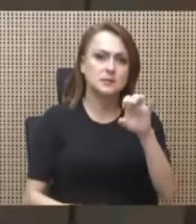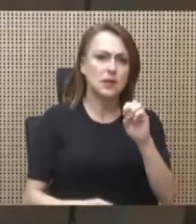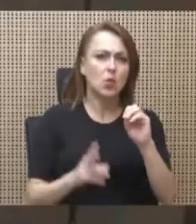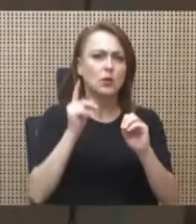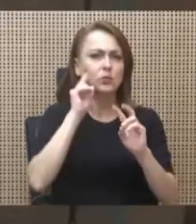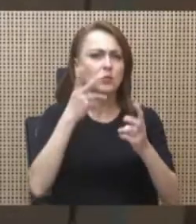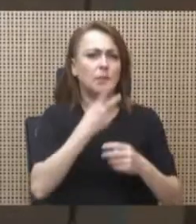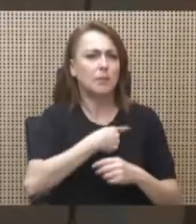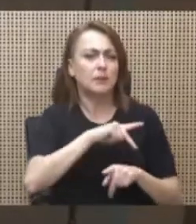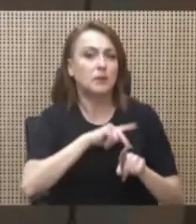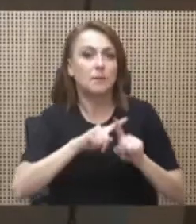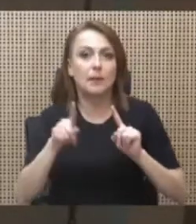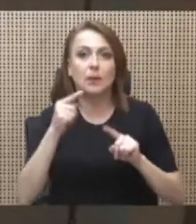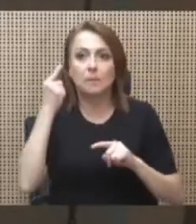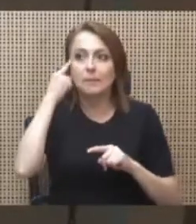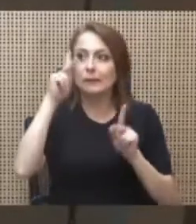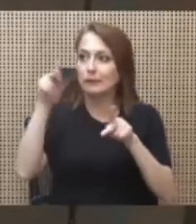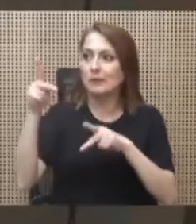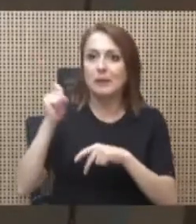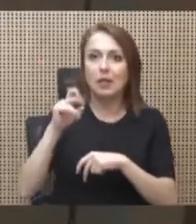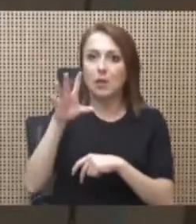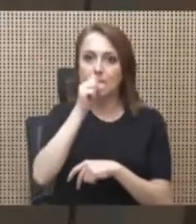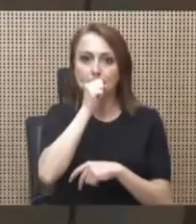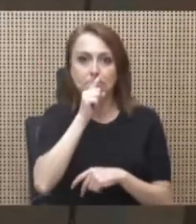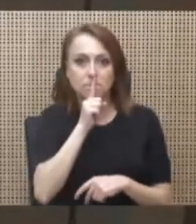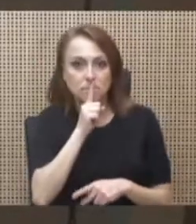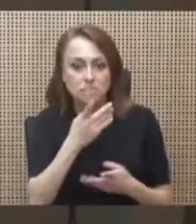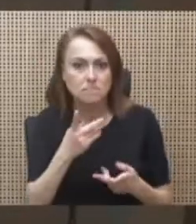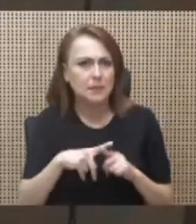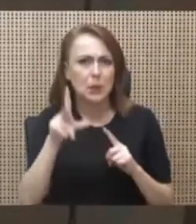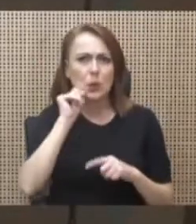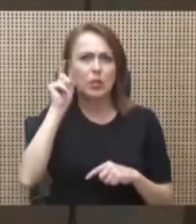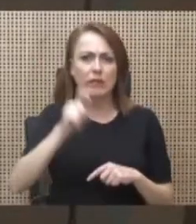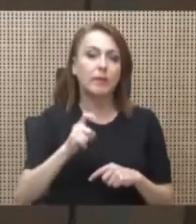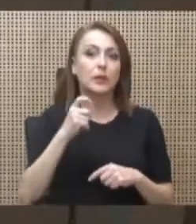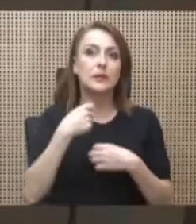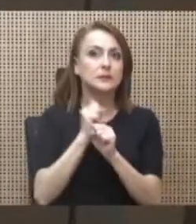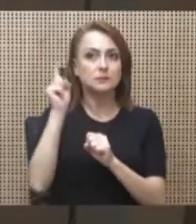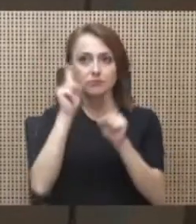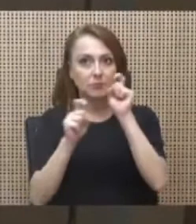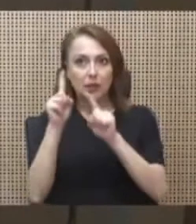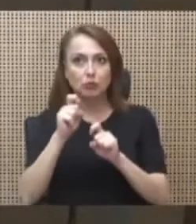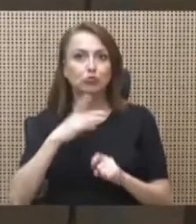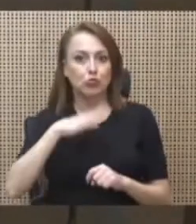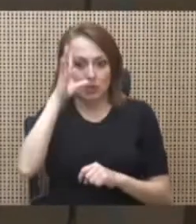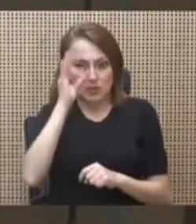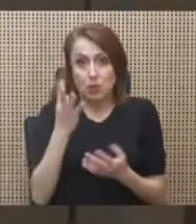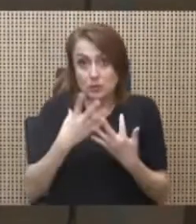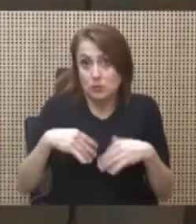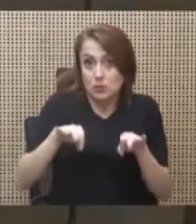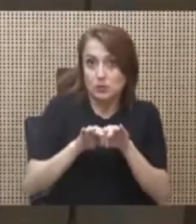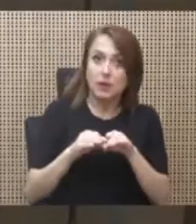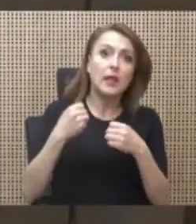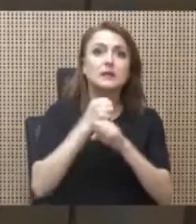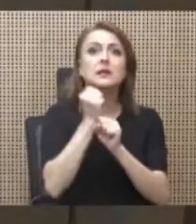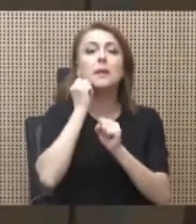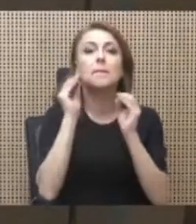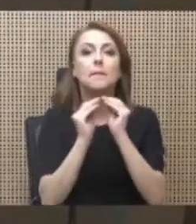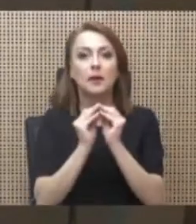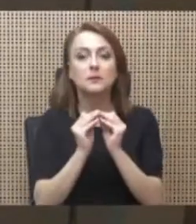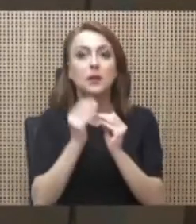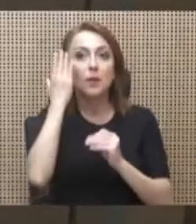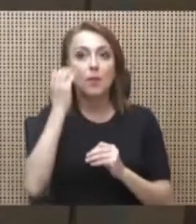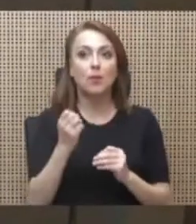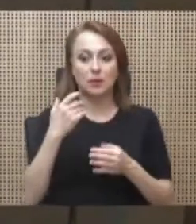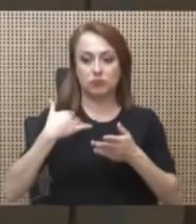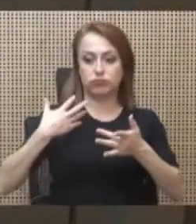personal, lo que pasa es que hay gente que piensa que debemos quedarnos callados y no debemos hacer preguntas que yo creo que son importantes hacer, sobre todo porque